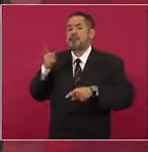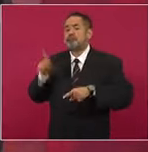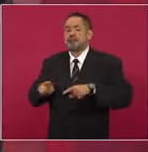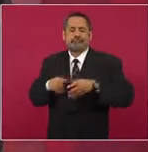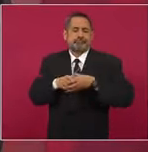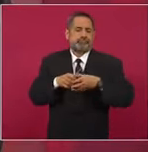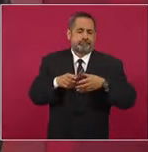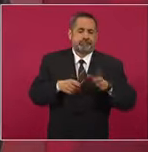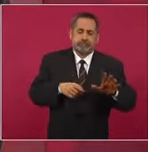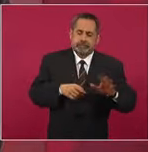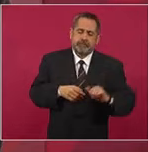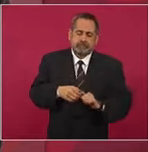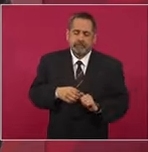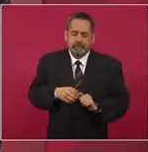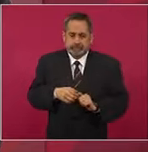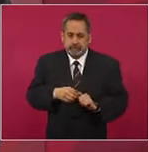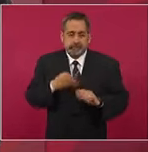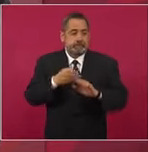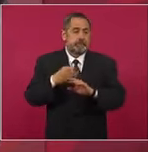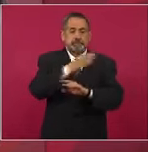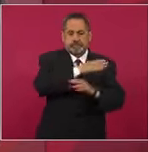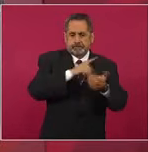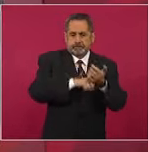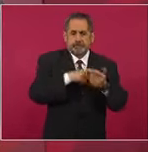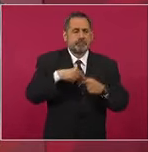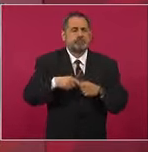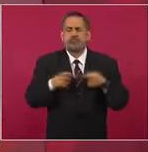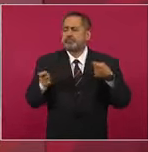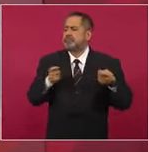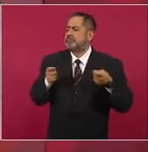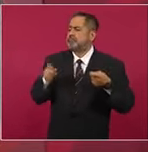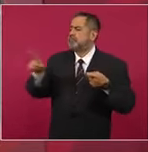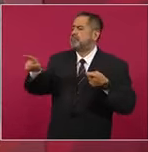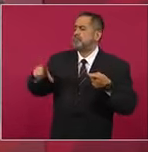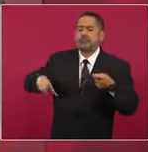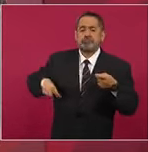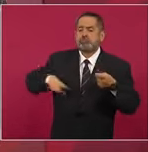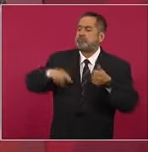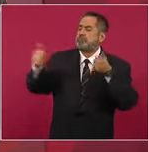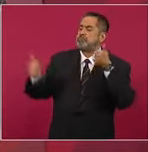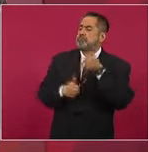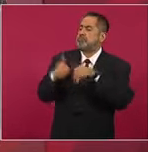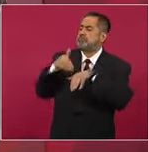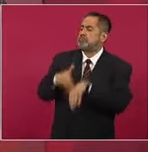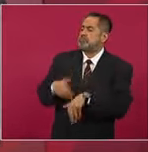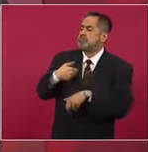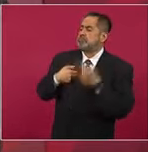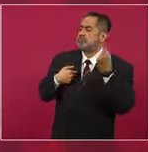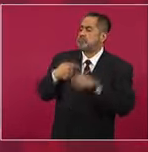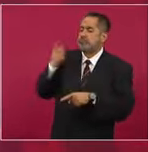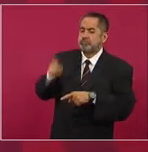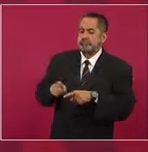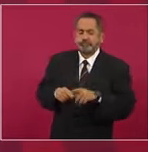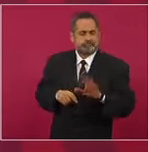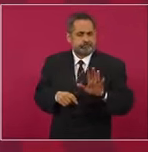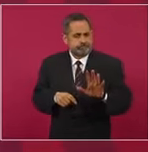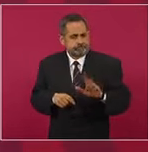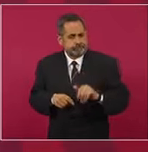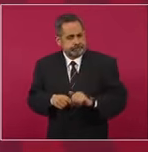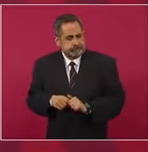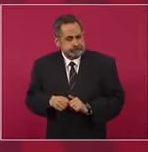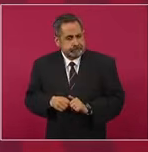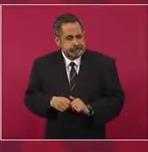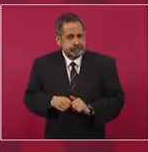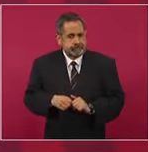antes ellos tenían secuestrado al gobierno. A mí me gustaría que alguien